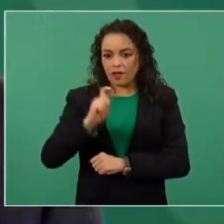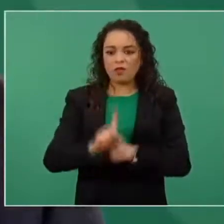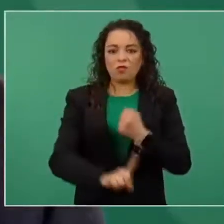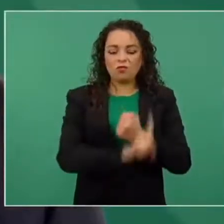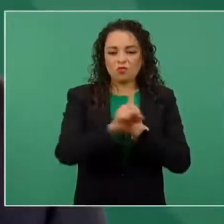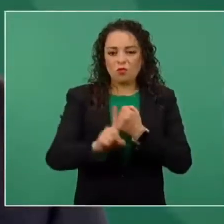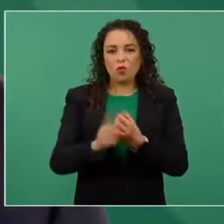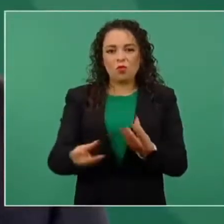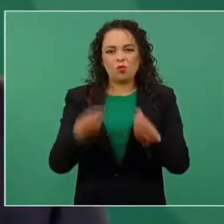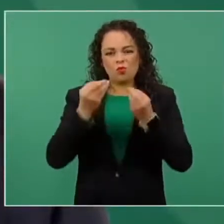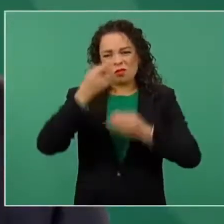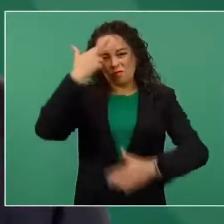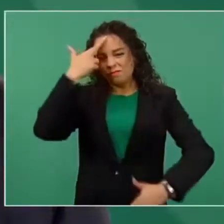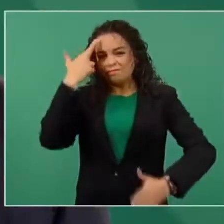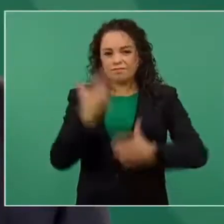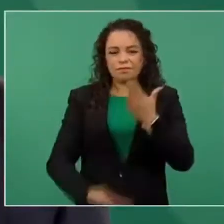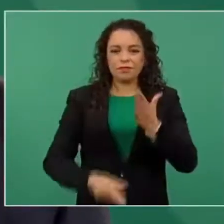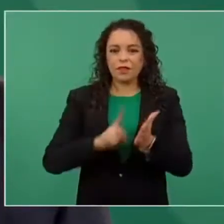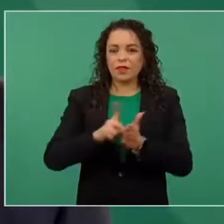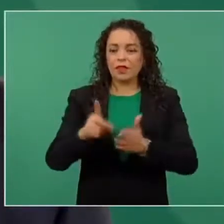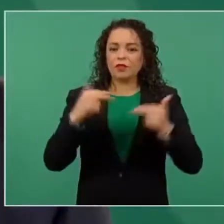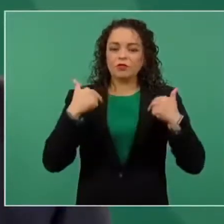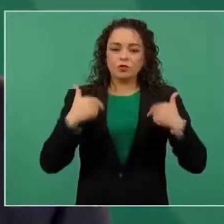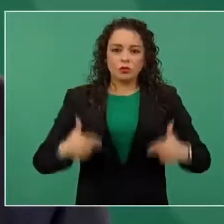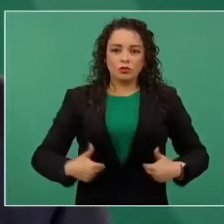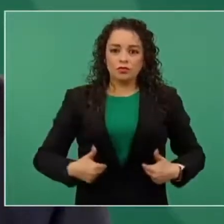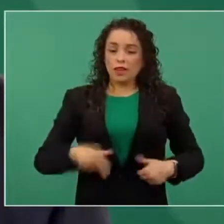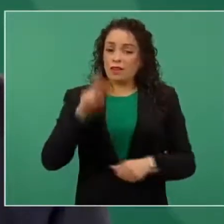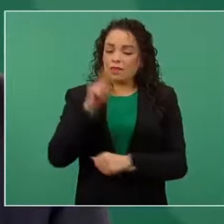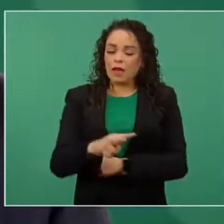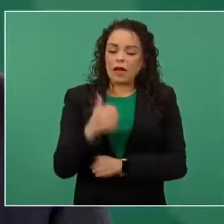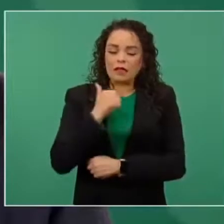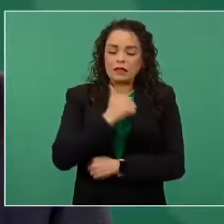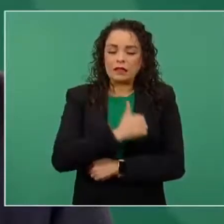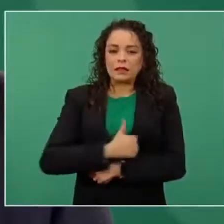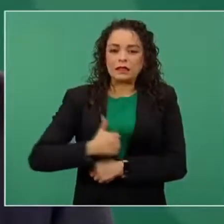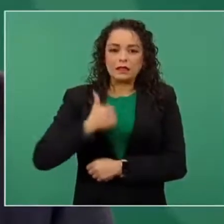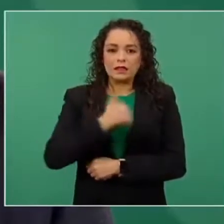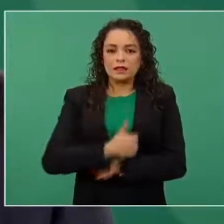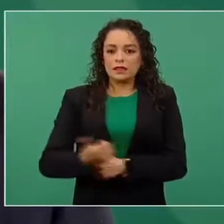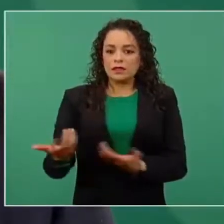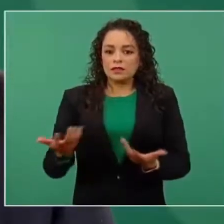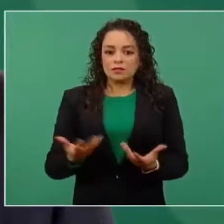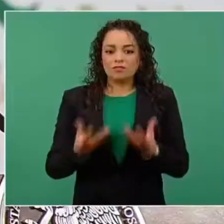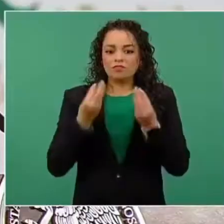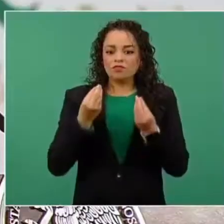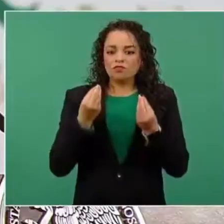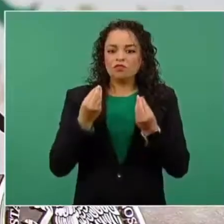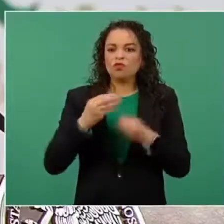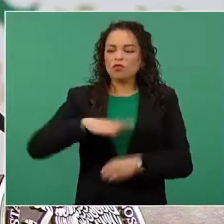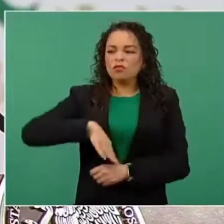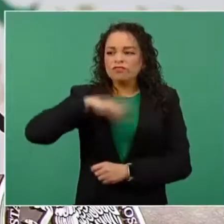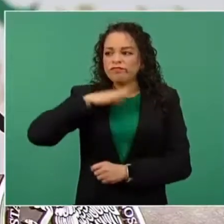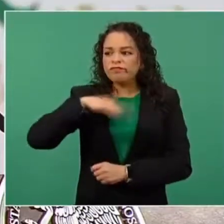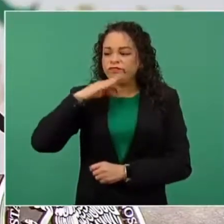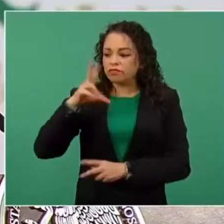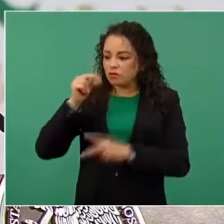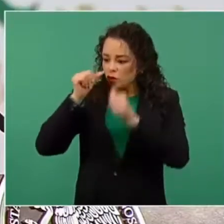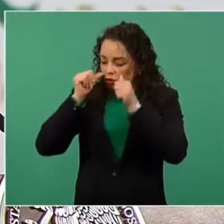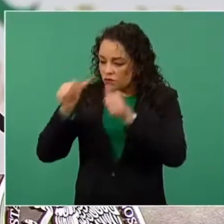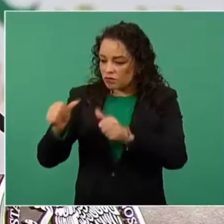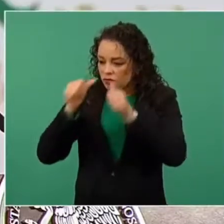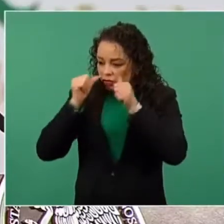los derechos humanos, que lamentablemente se profundizó ante las ausencias y omisiones del Estado para